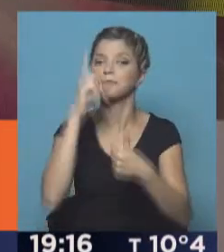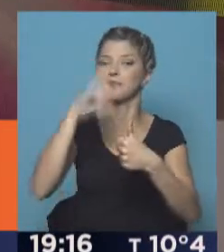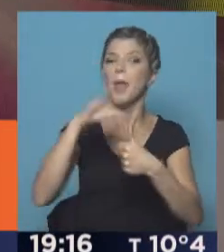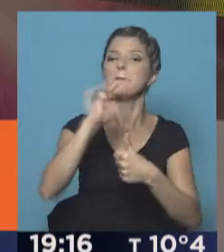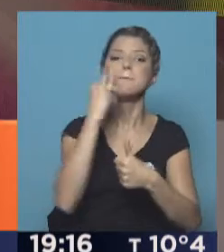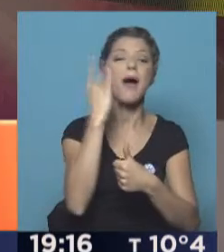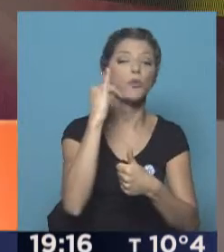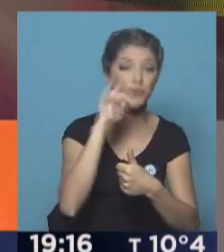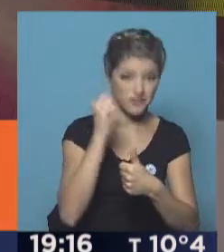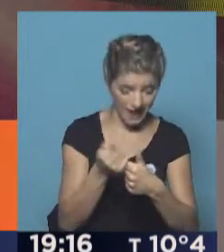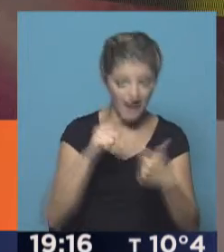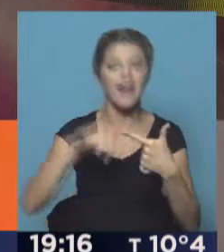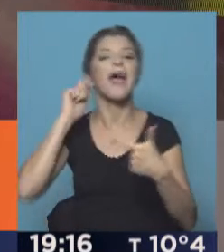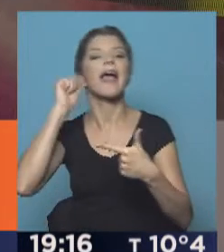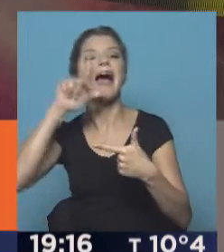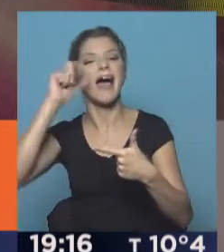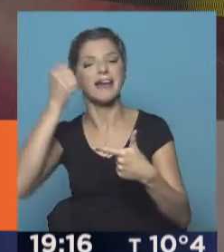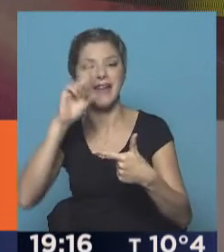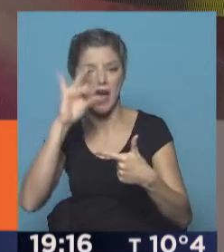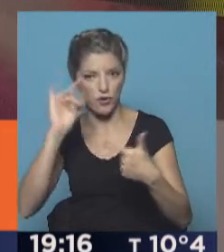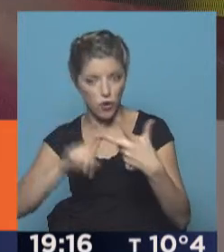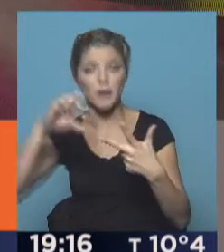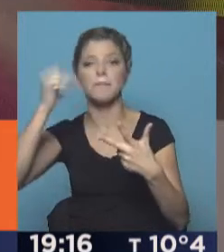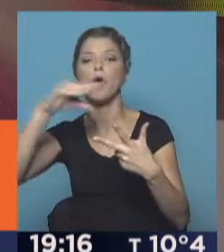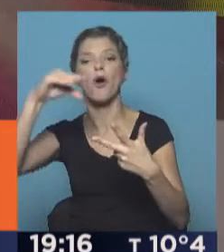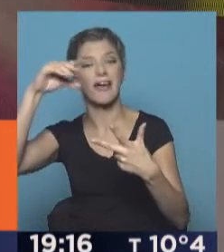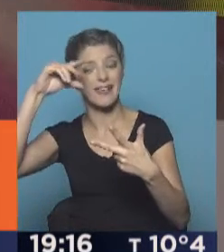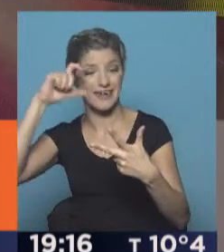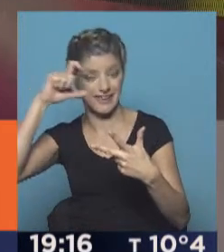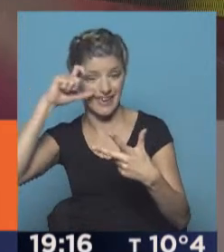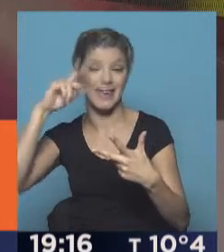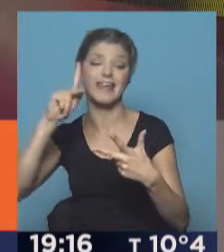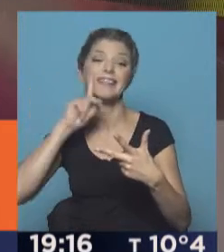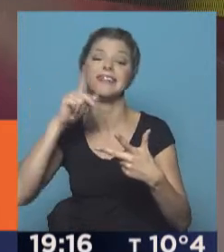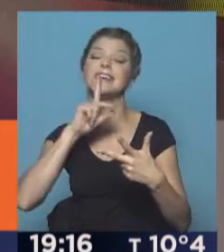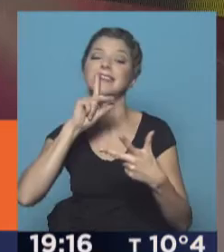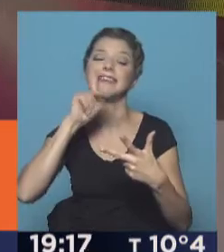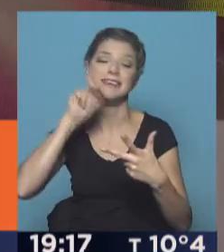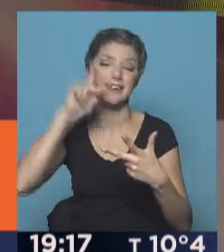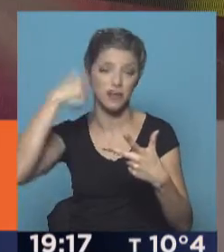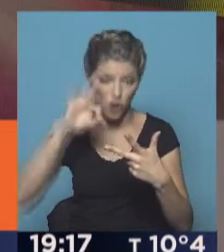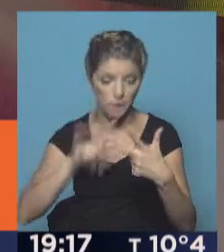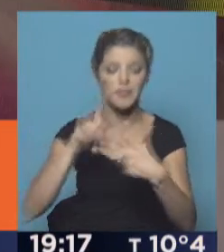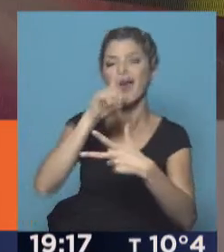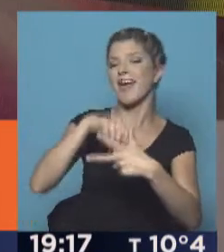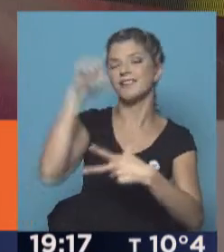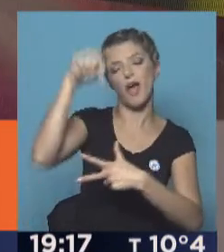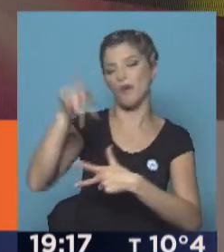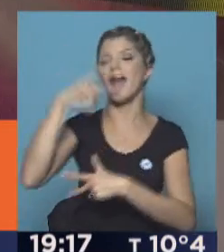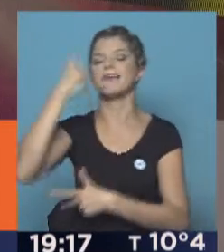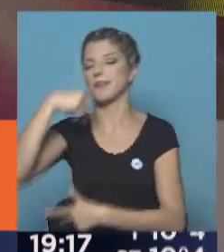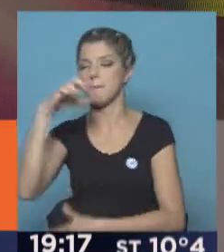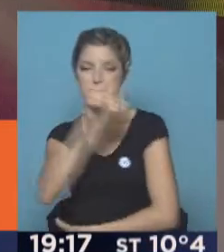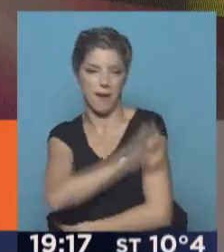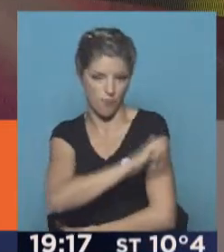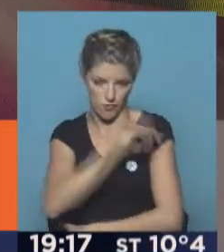Bausa, Gallardo y Pochettino. Bausa está dirigiendo al Sampaolo. Una vez que termine la Copa Libertadores de América podrían sentarse a conversar.